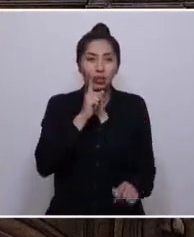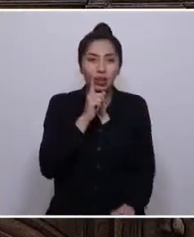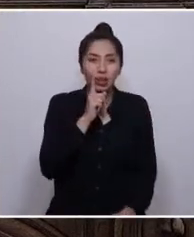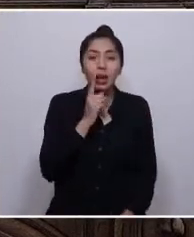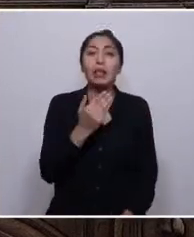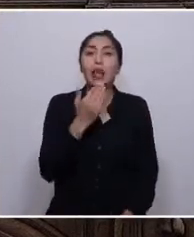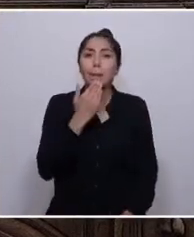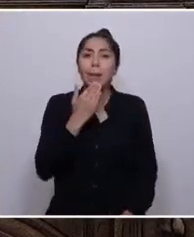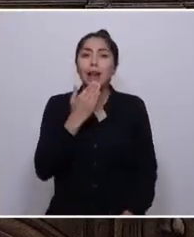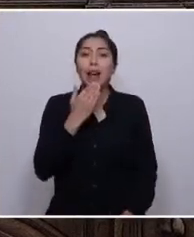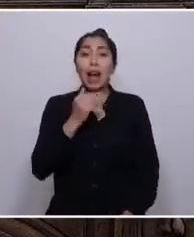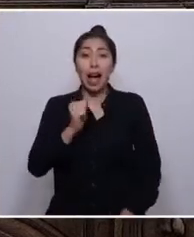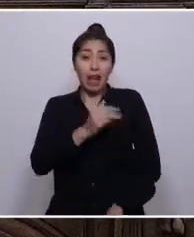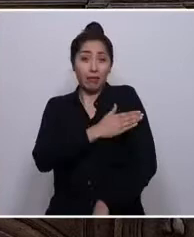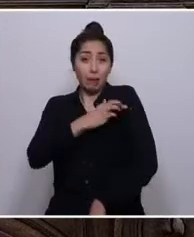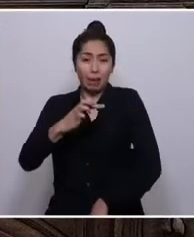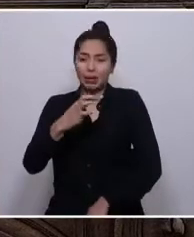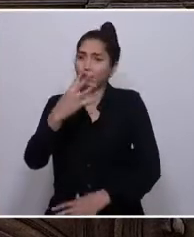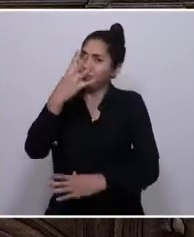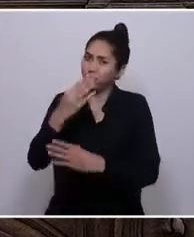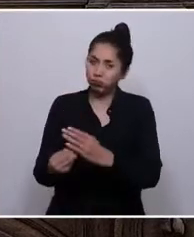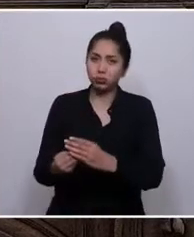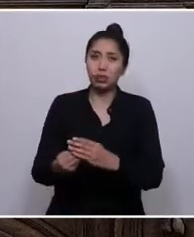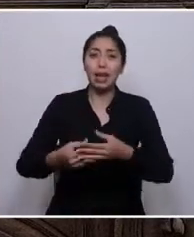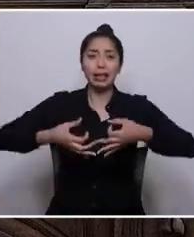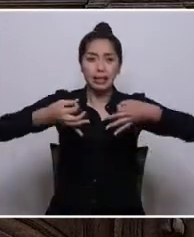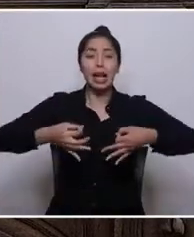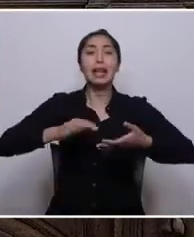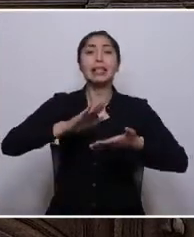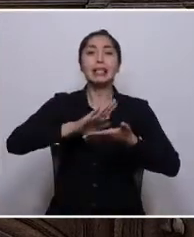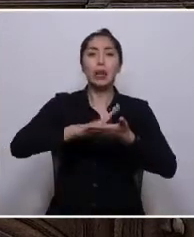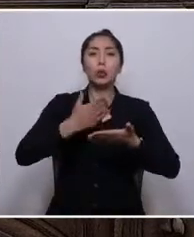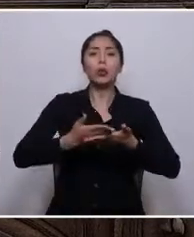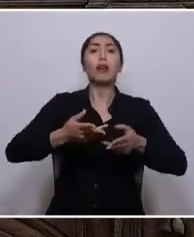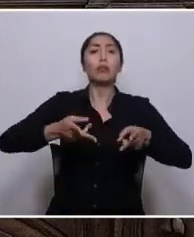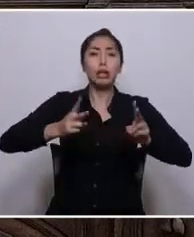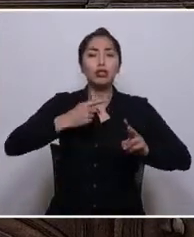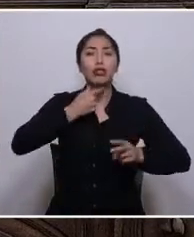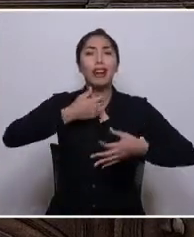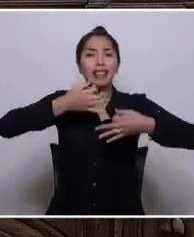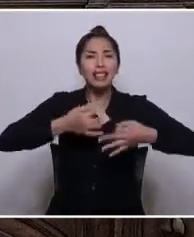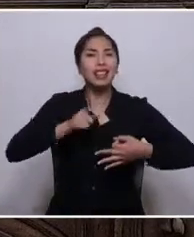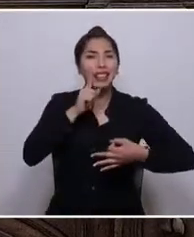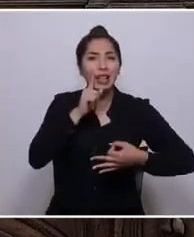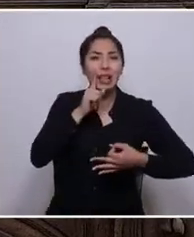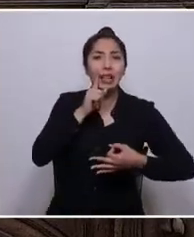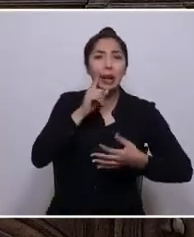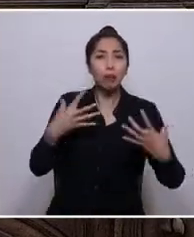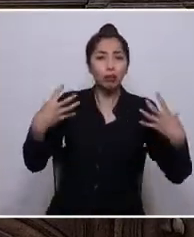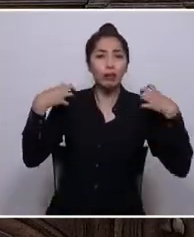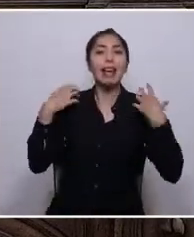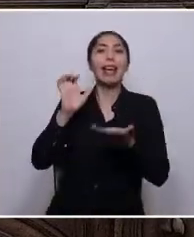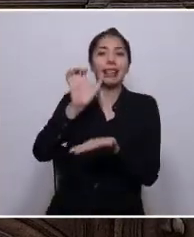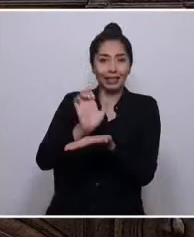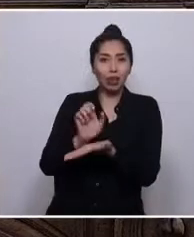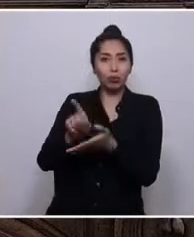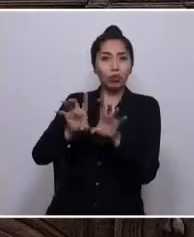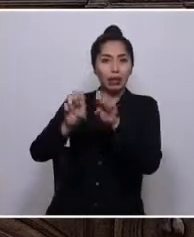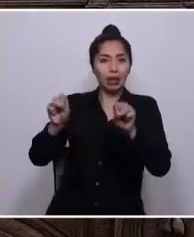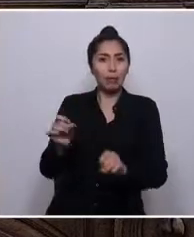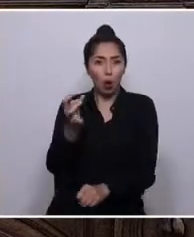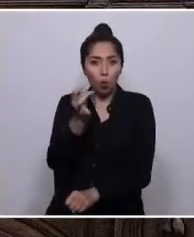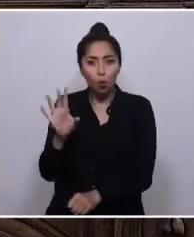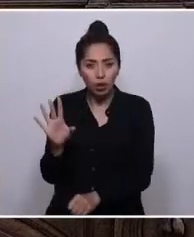AFP. Asegurar salud como un derecho que debe garantizar el Estado a través de un sistema único. La vivienda